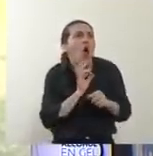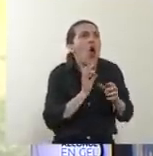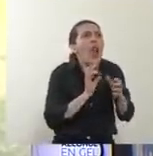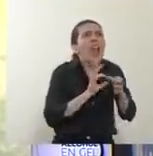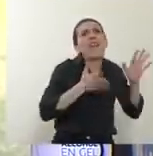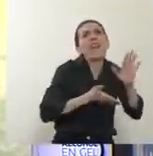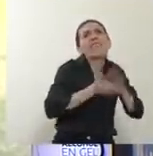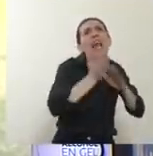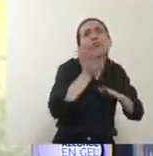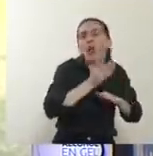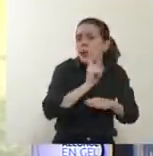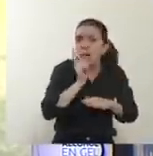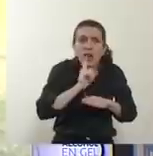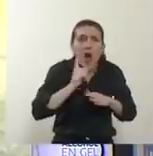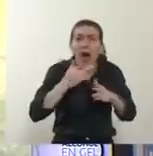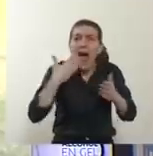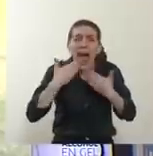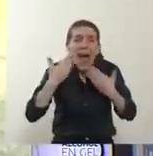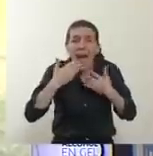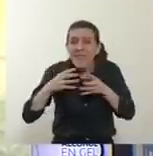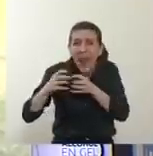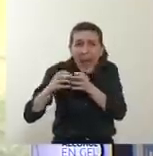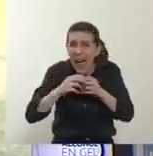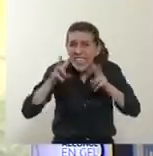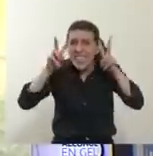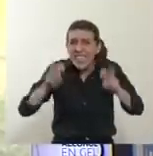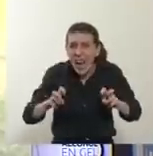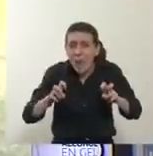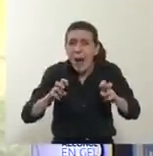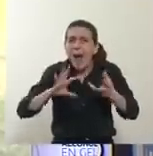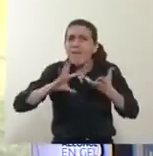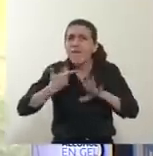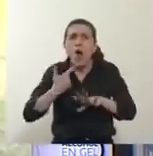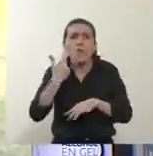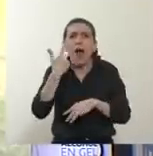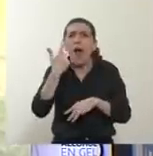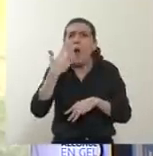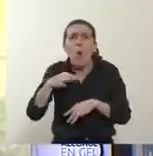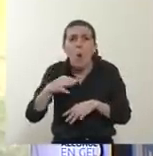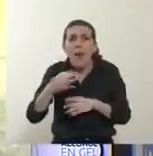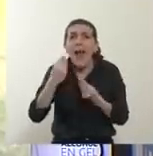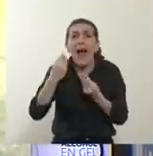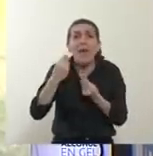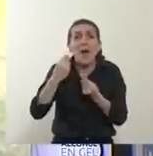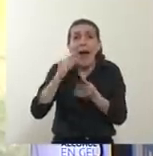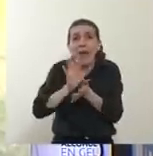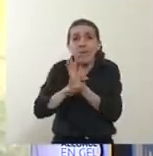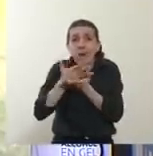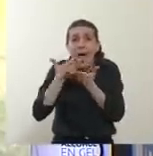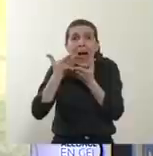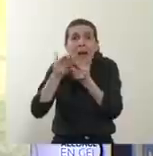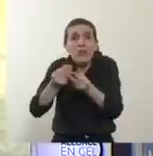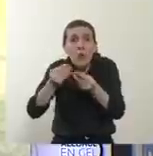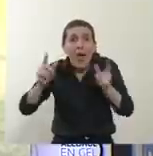discutiendo del único modo que tenemos para combatir este problema.